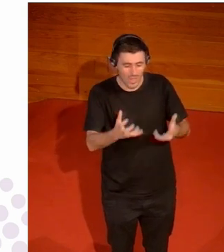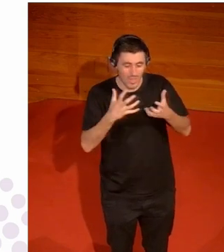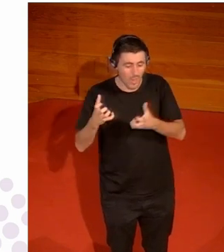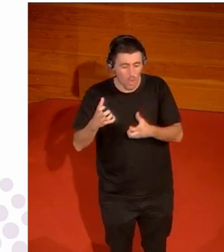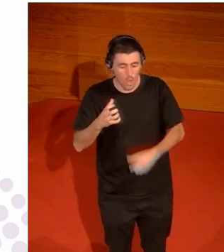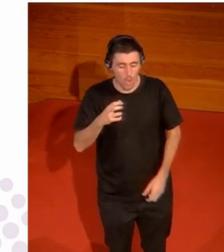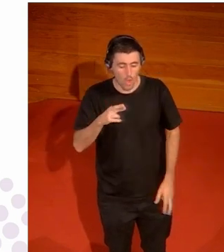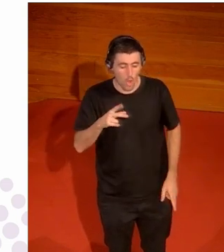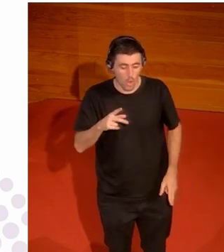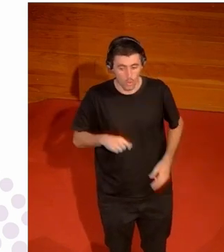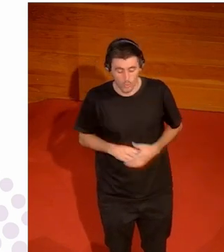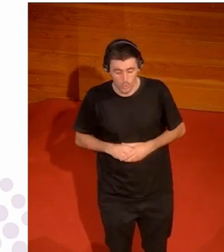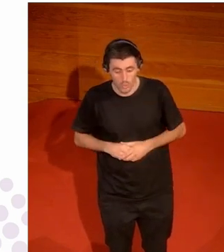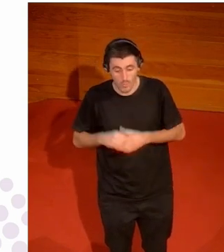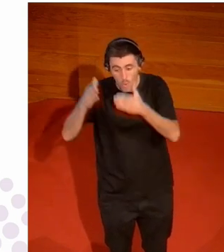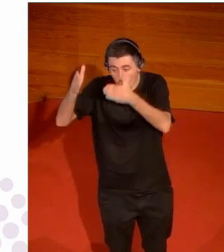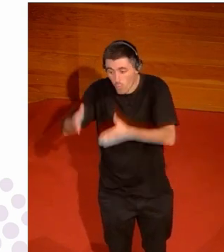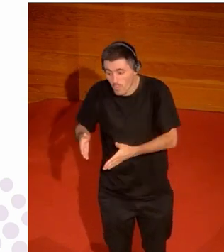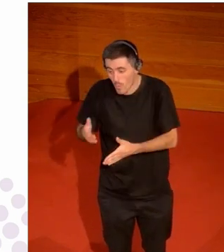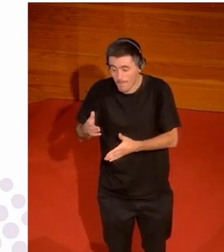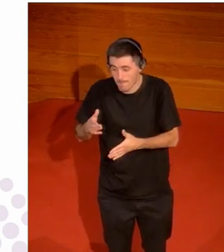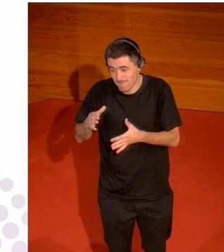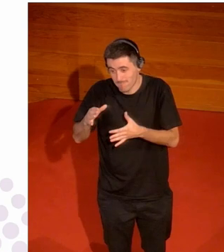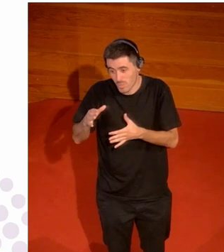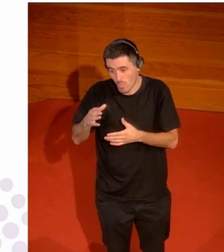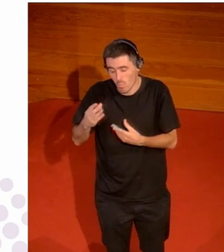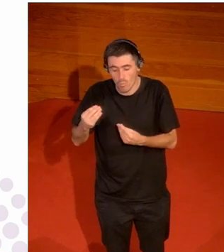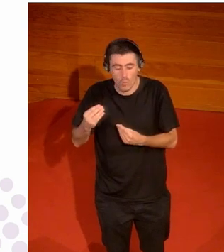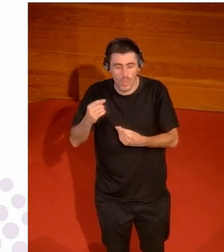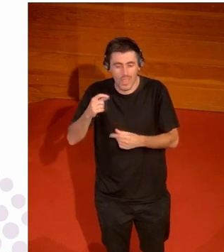pero su cuerpo su aspecto es muy masculinizado